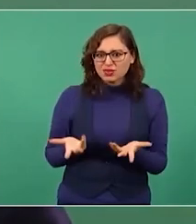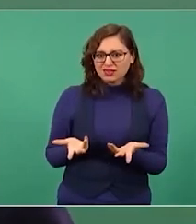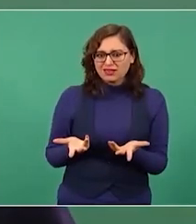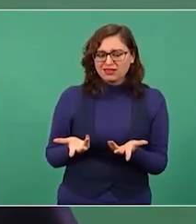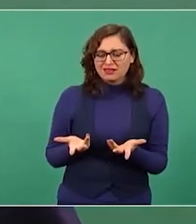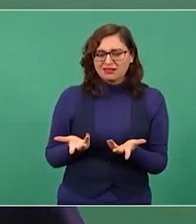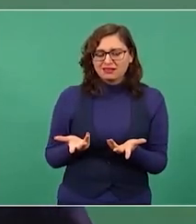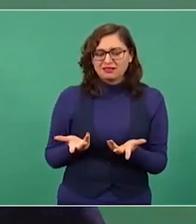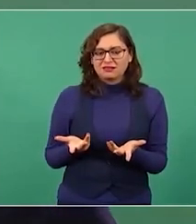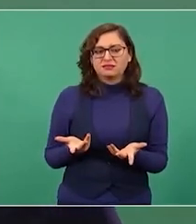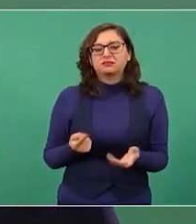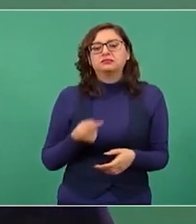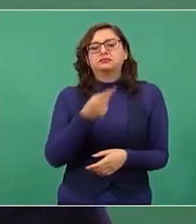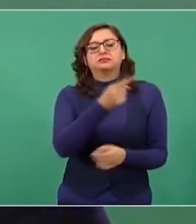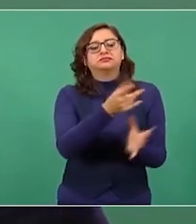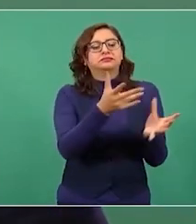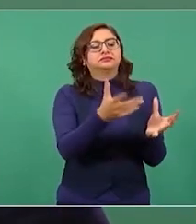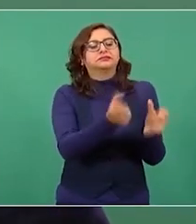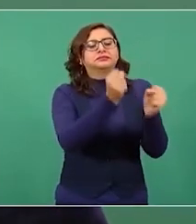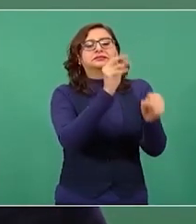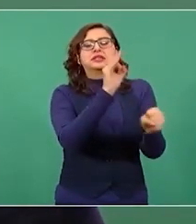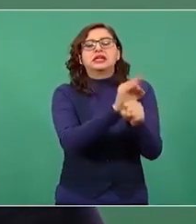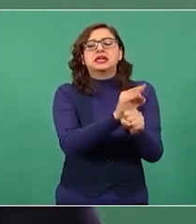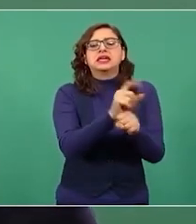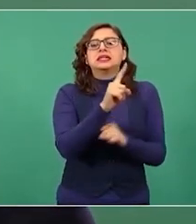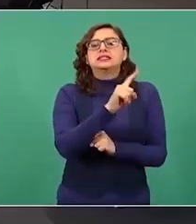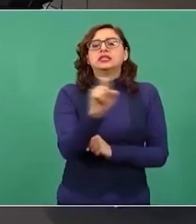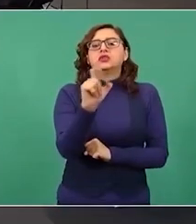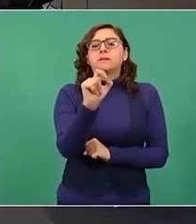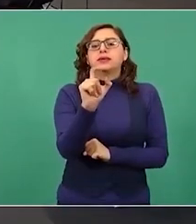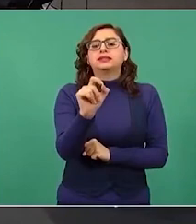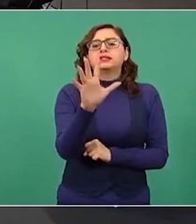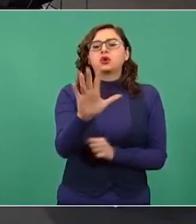125 mil millones de pesos.